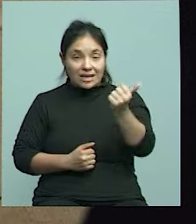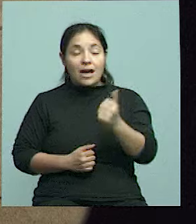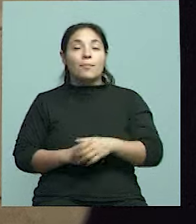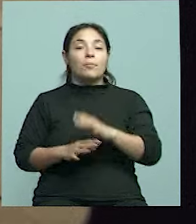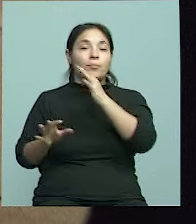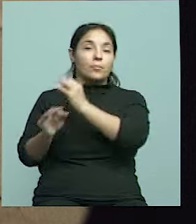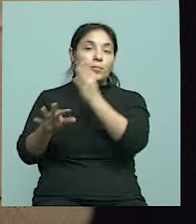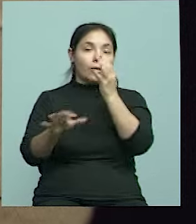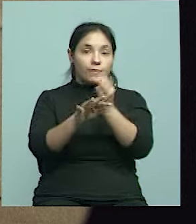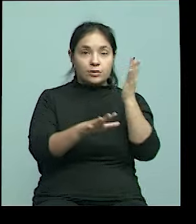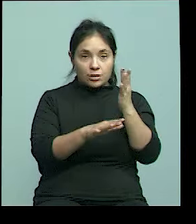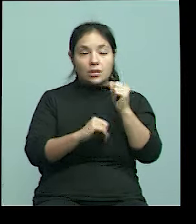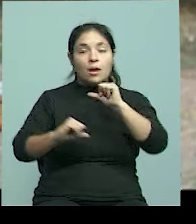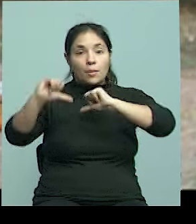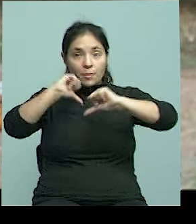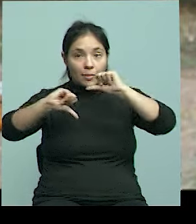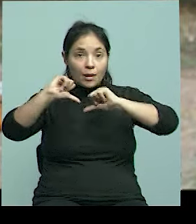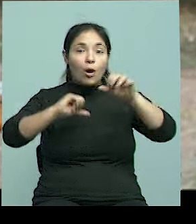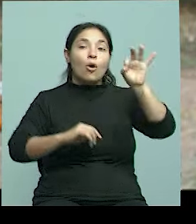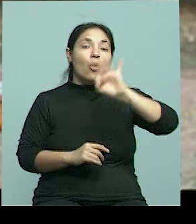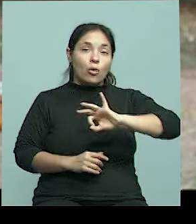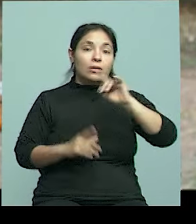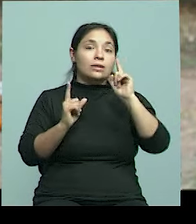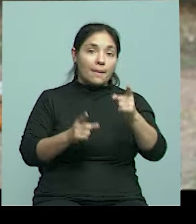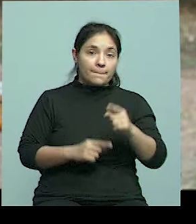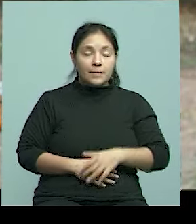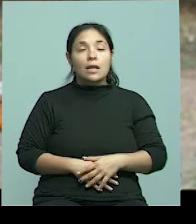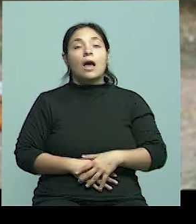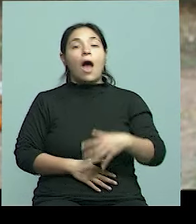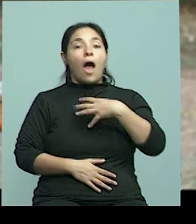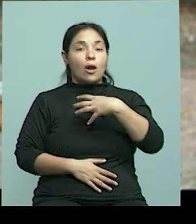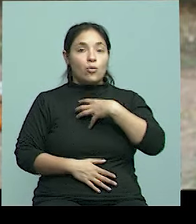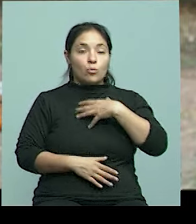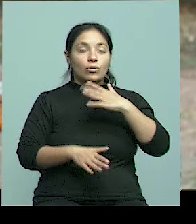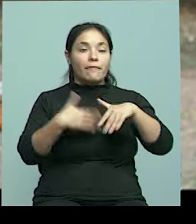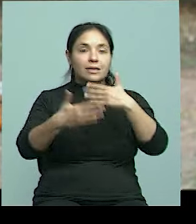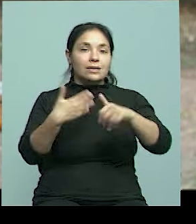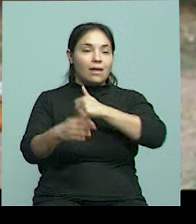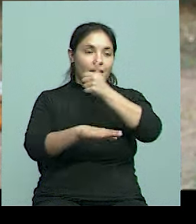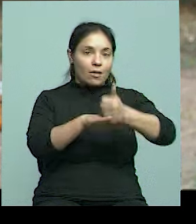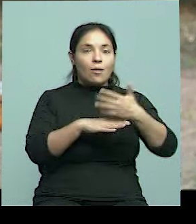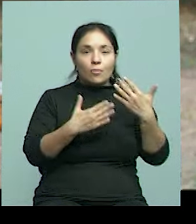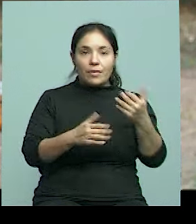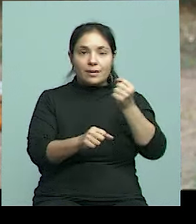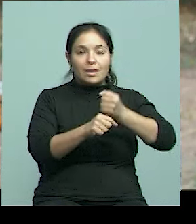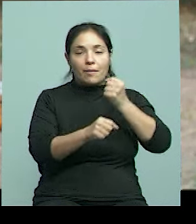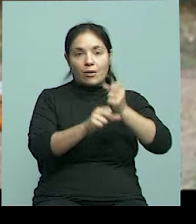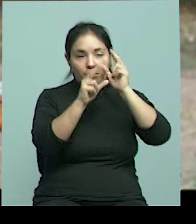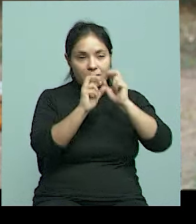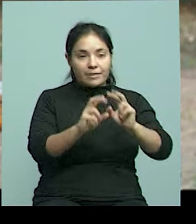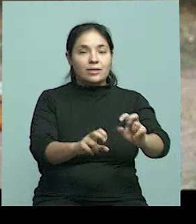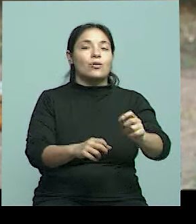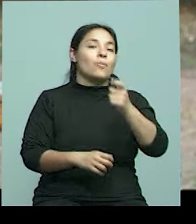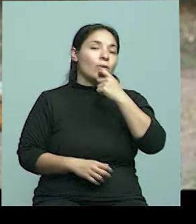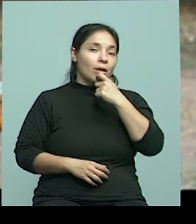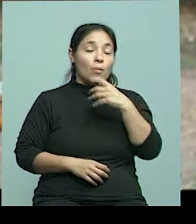algún profesional de ciencias biomédicas o algún estudiante avanzado, para participar en algún trabajo de investigación, por